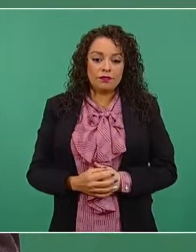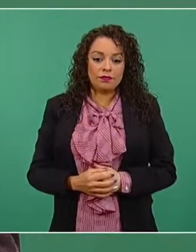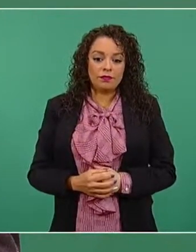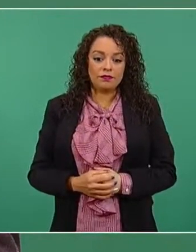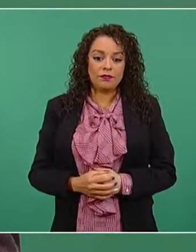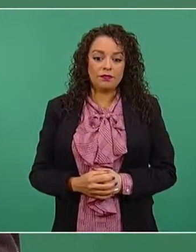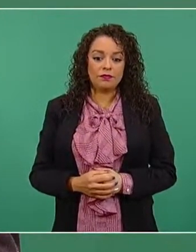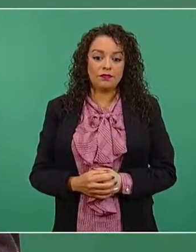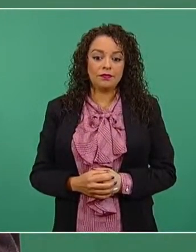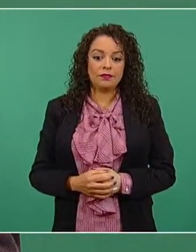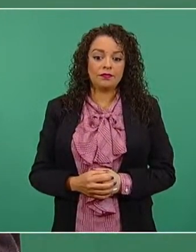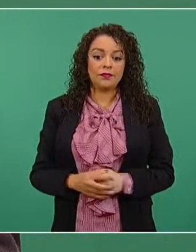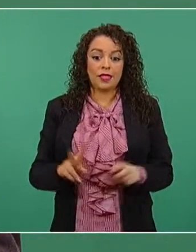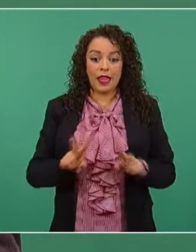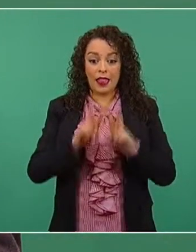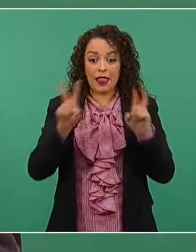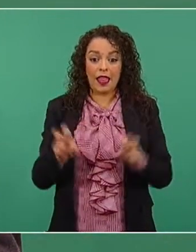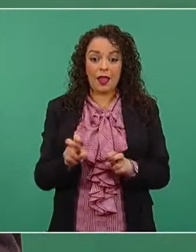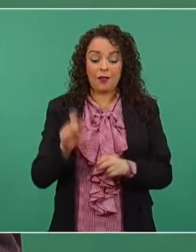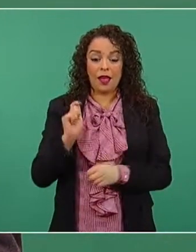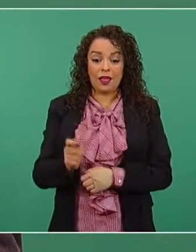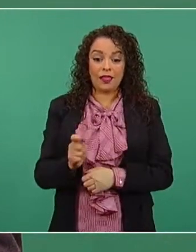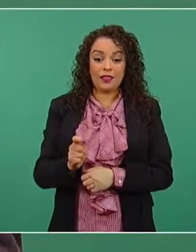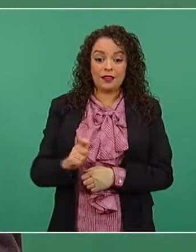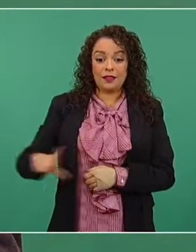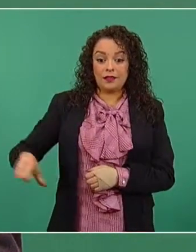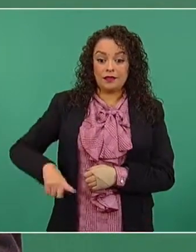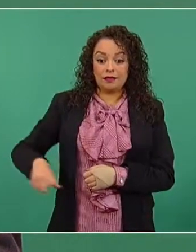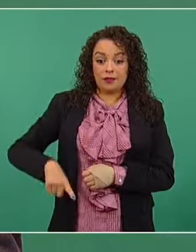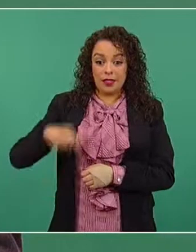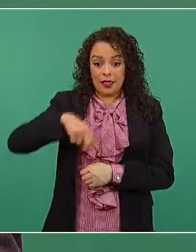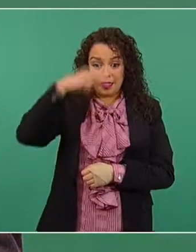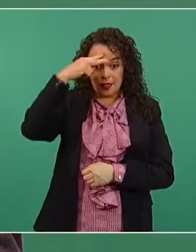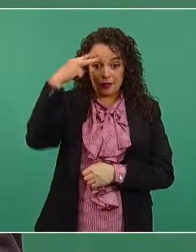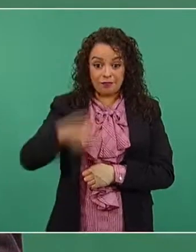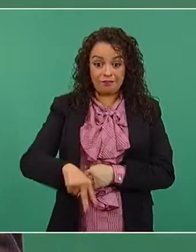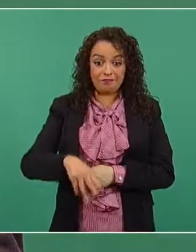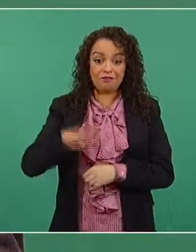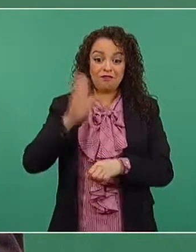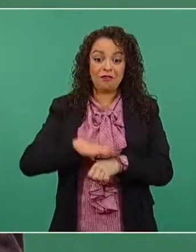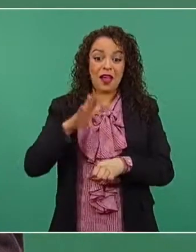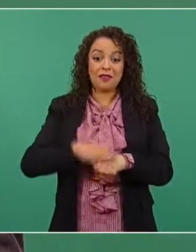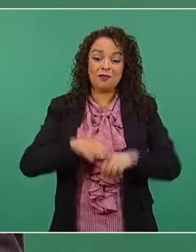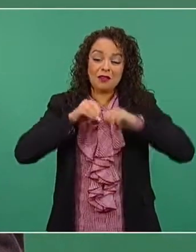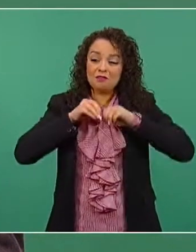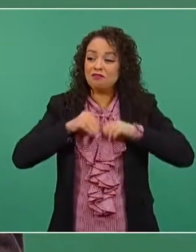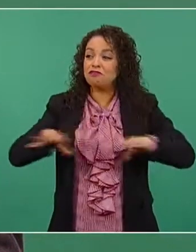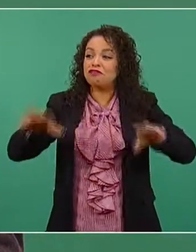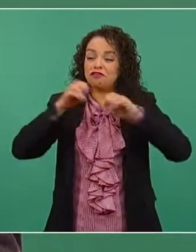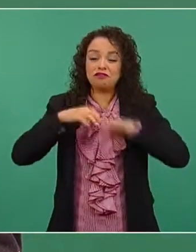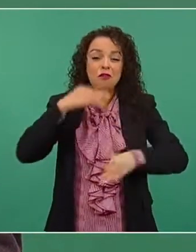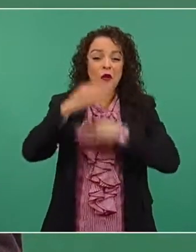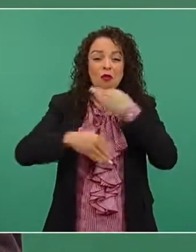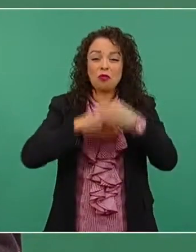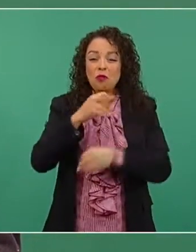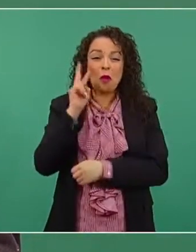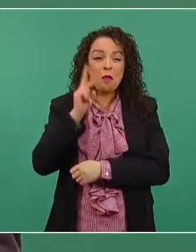asuntos públicos en México son cada vez más públicos o